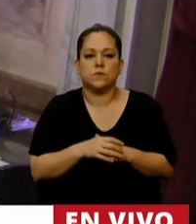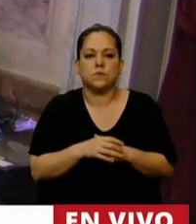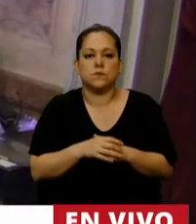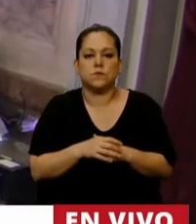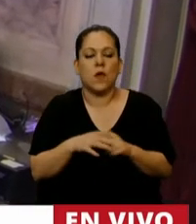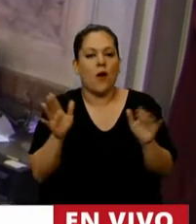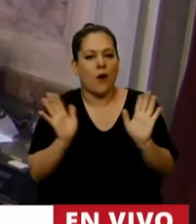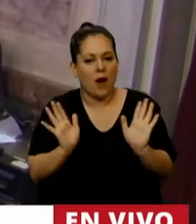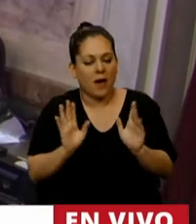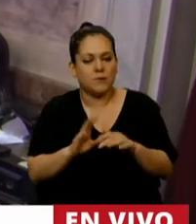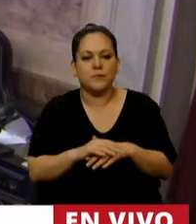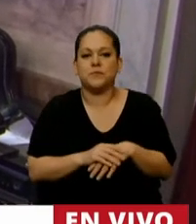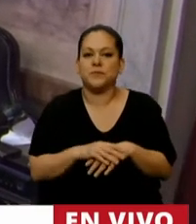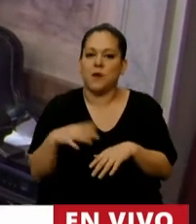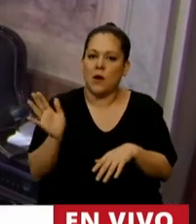Hola,